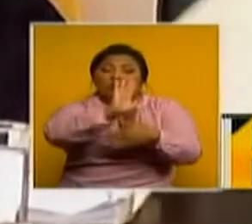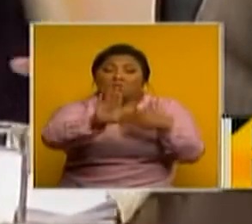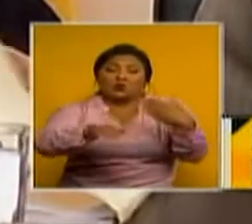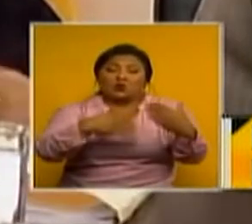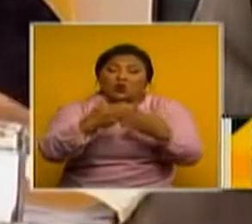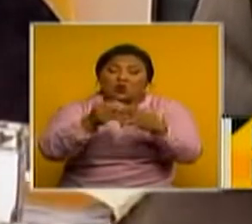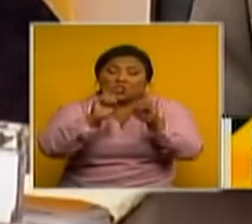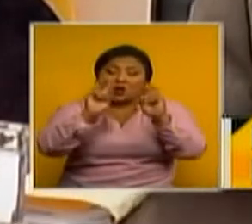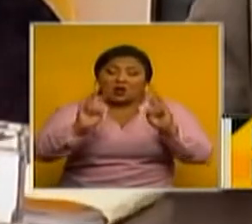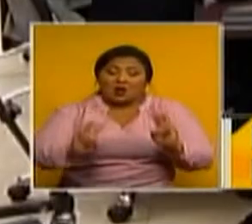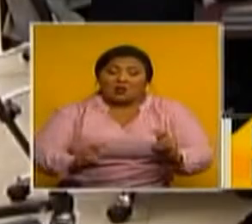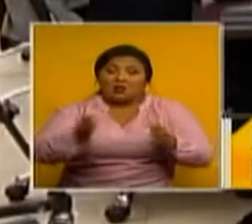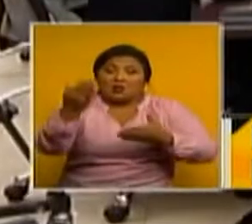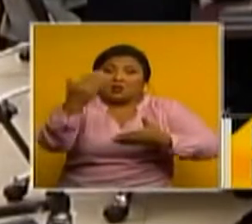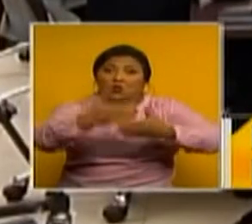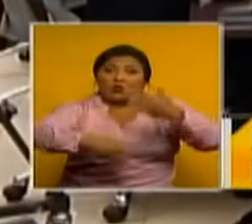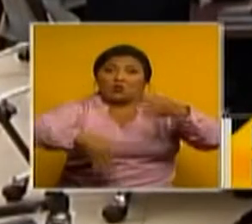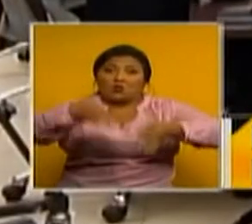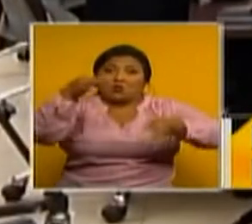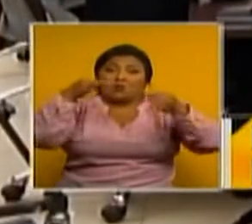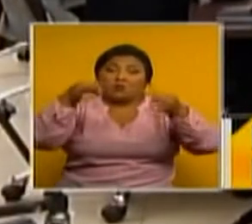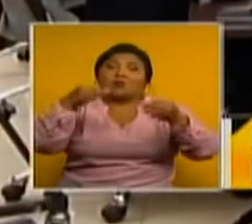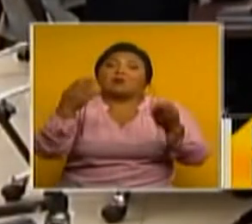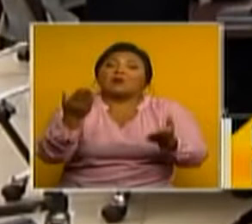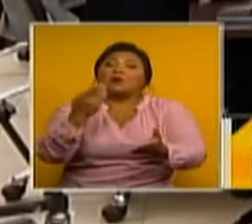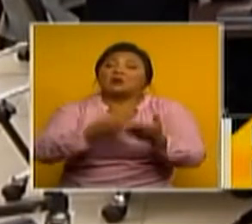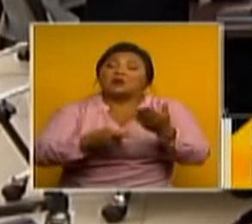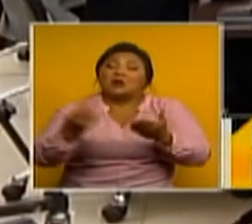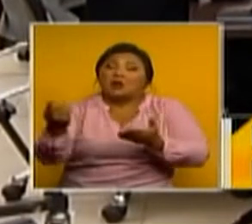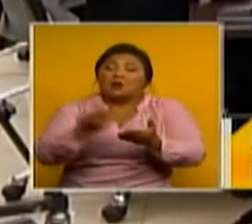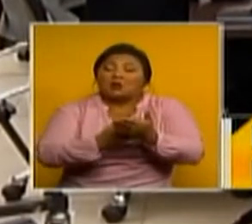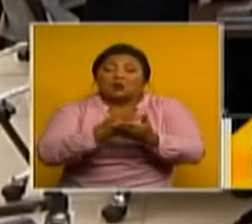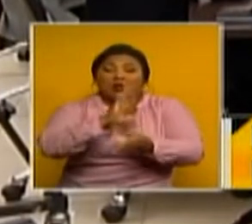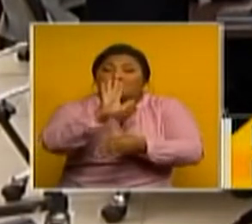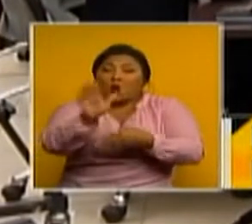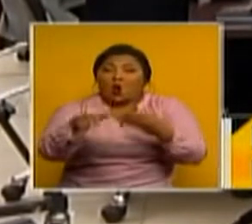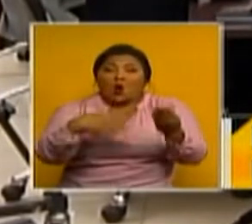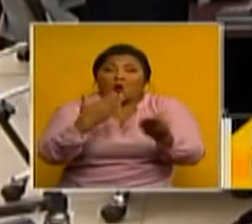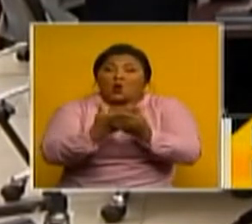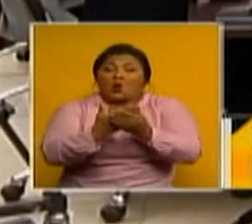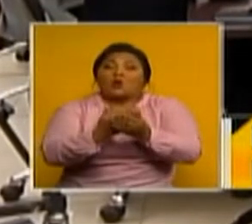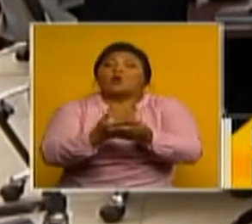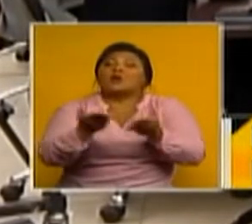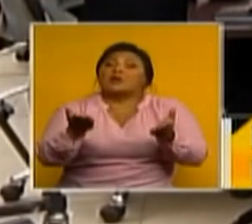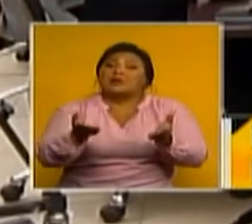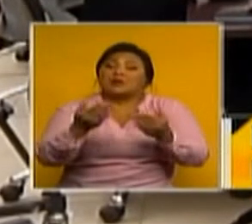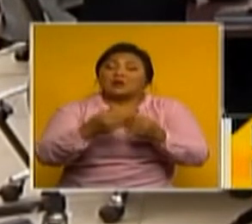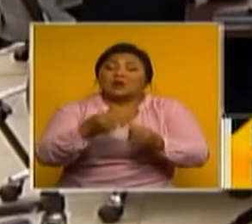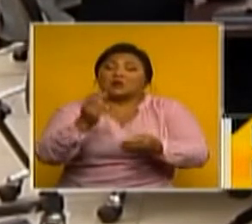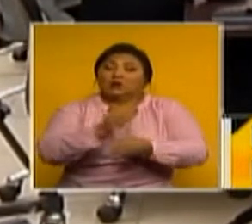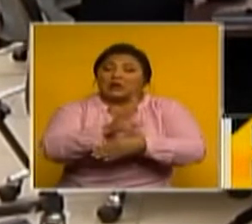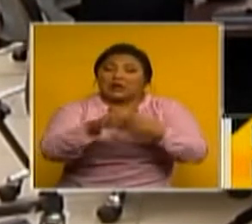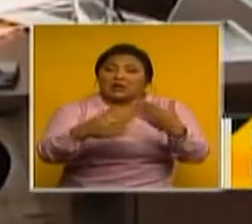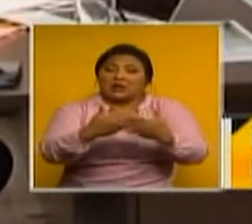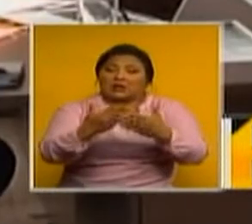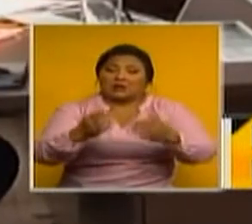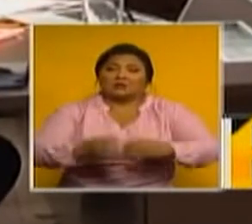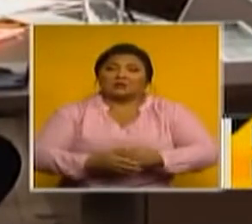los elementos y documentos de descargo que reúnan los requisitos de pertinencia y utilidad.